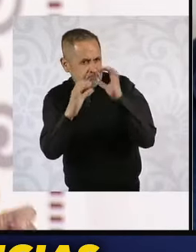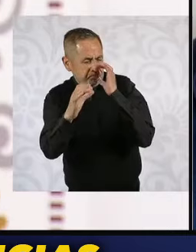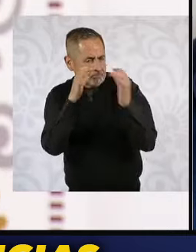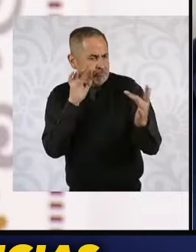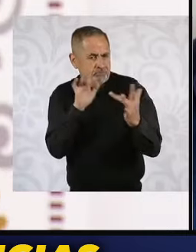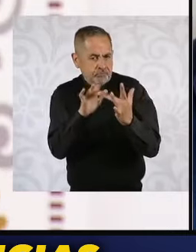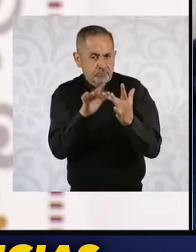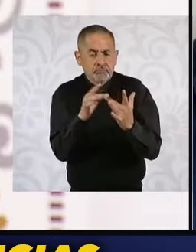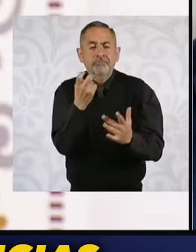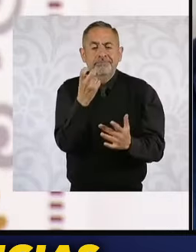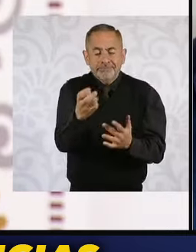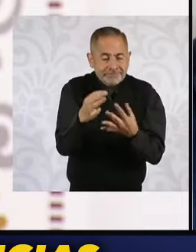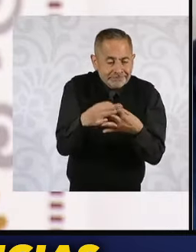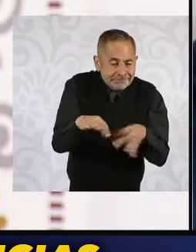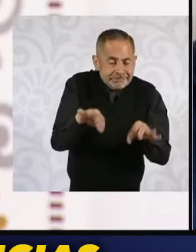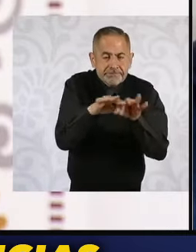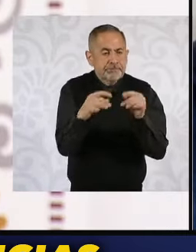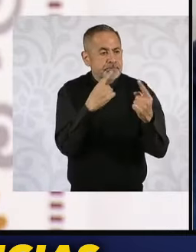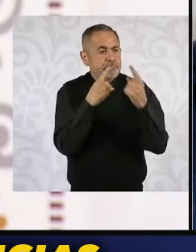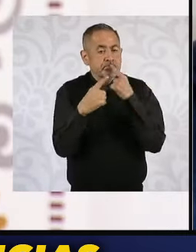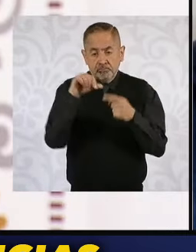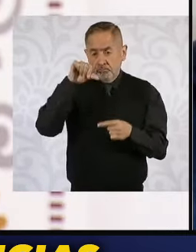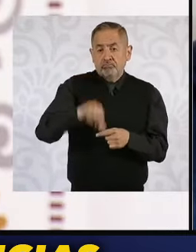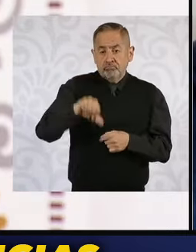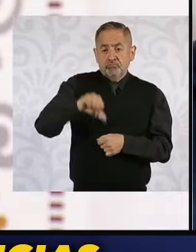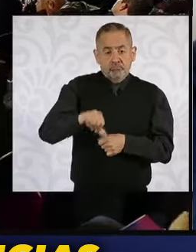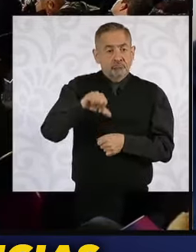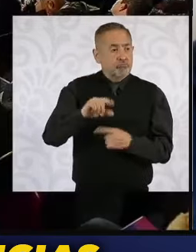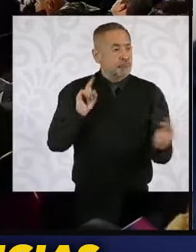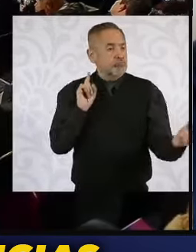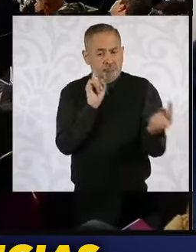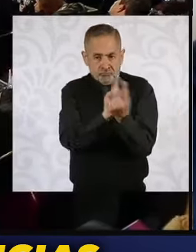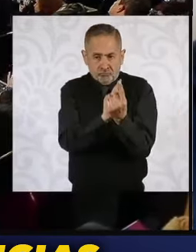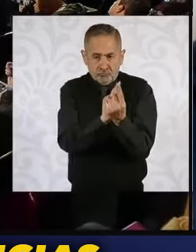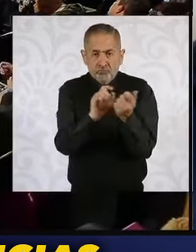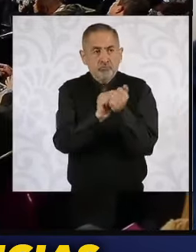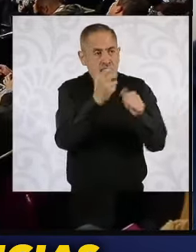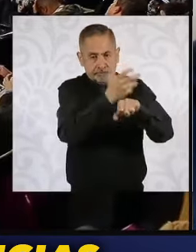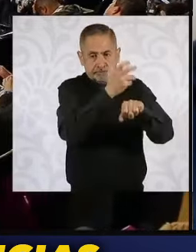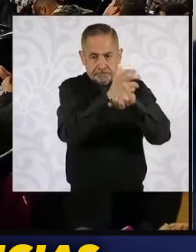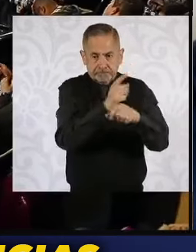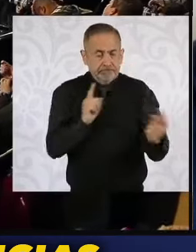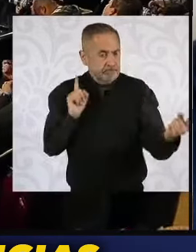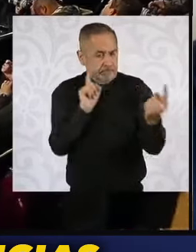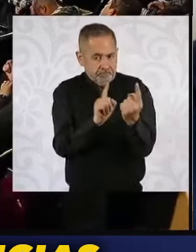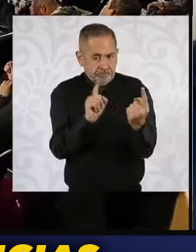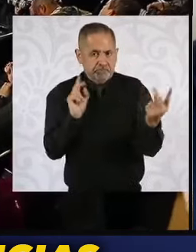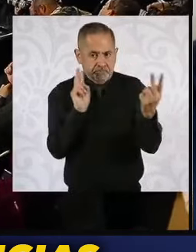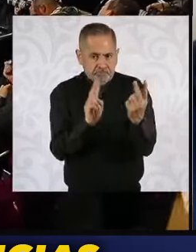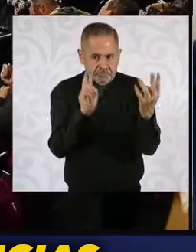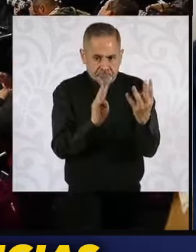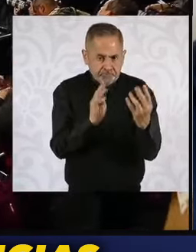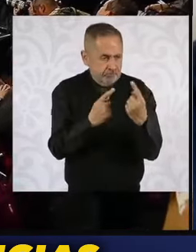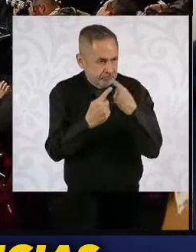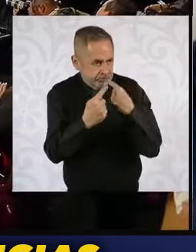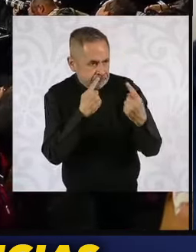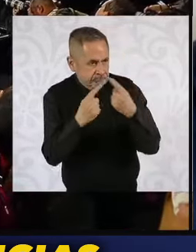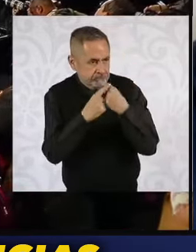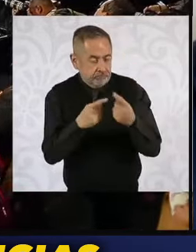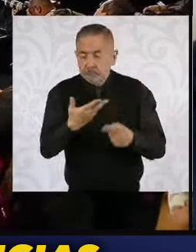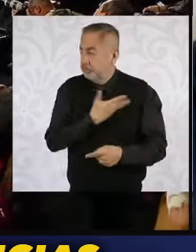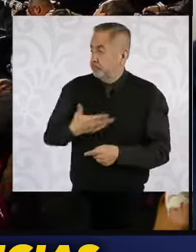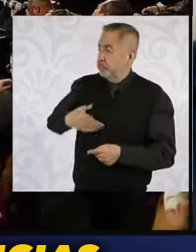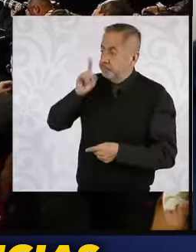el diálogo que hoy vamos a tener va a ser muy importante, y lo haremos también por instrucciones de la presidenta Sheinbaum